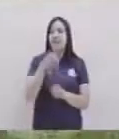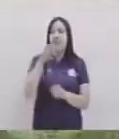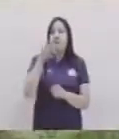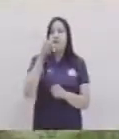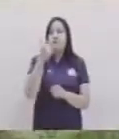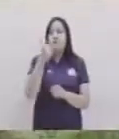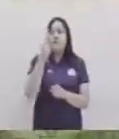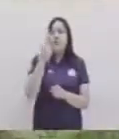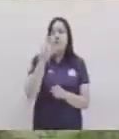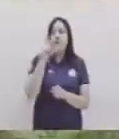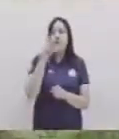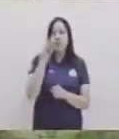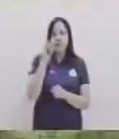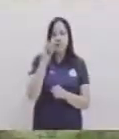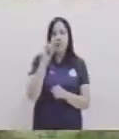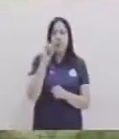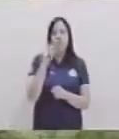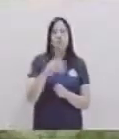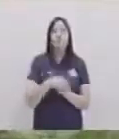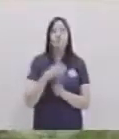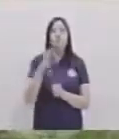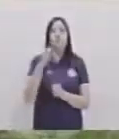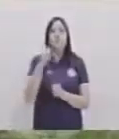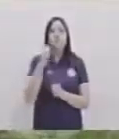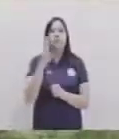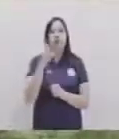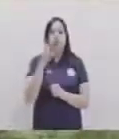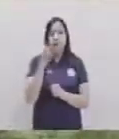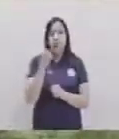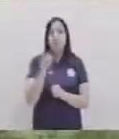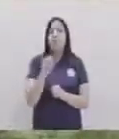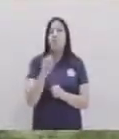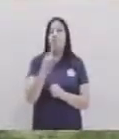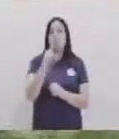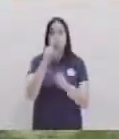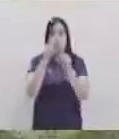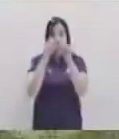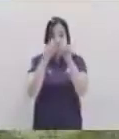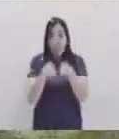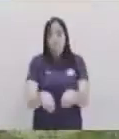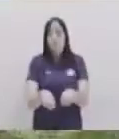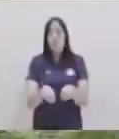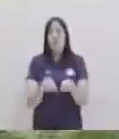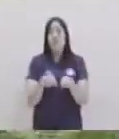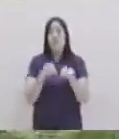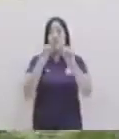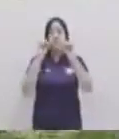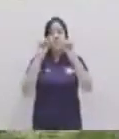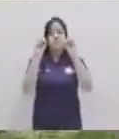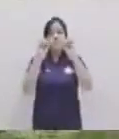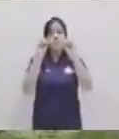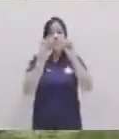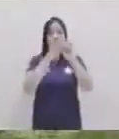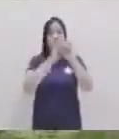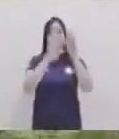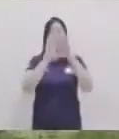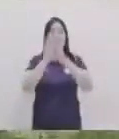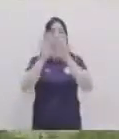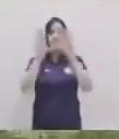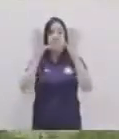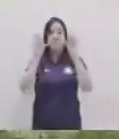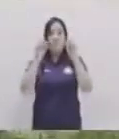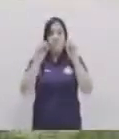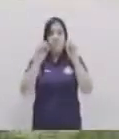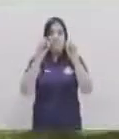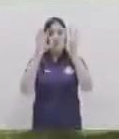Pablo P-A-B-L-I-O puedes las ambas las manos ambas manos las